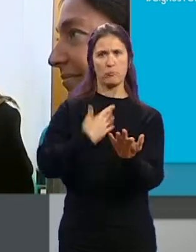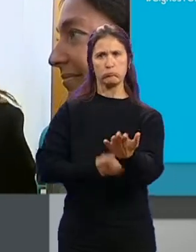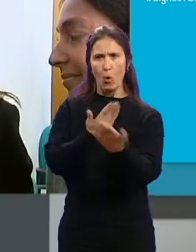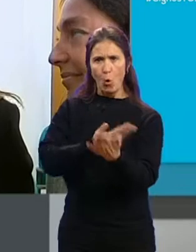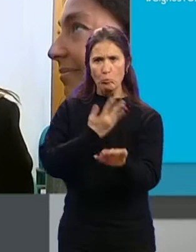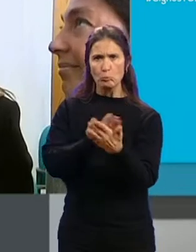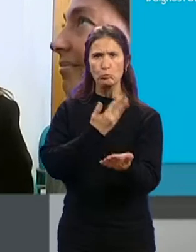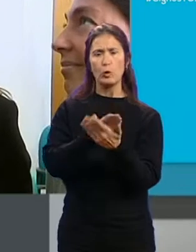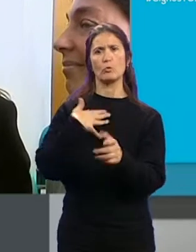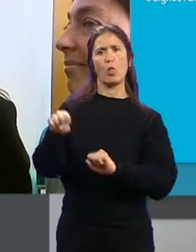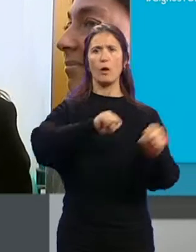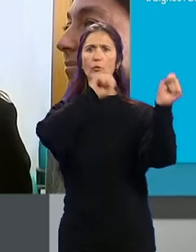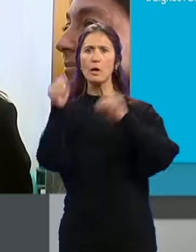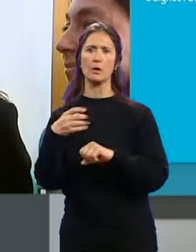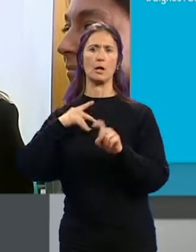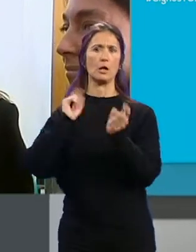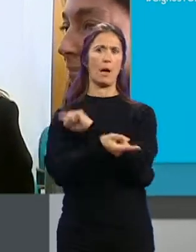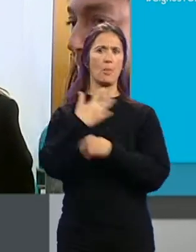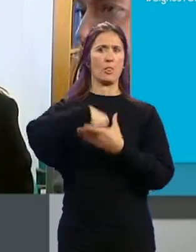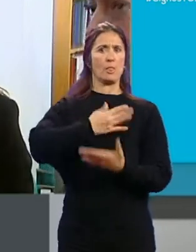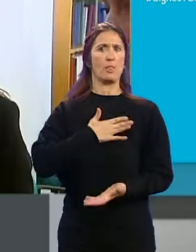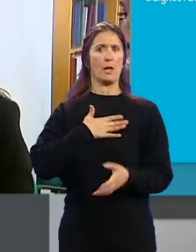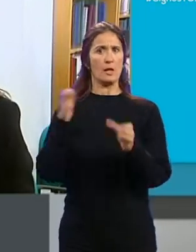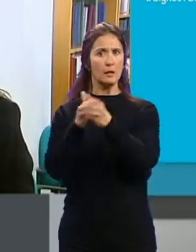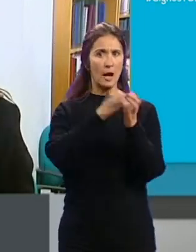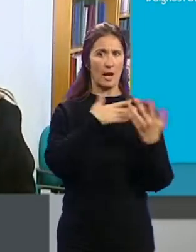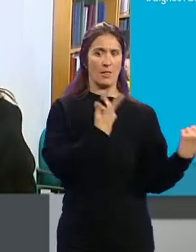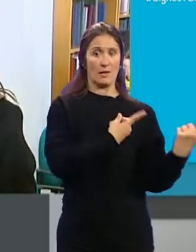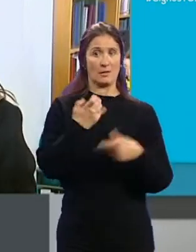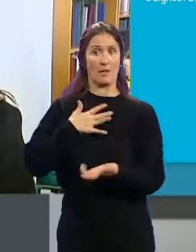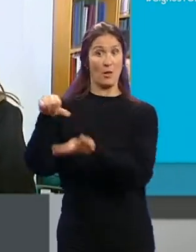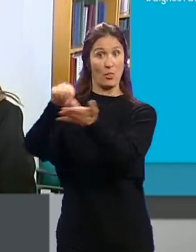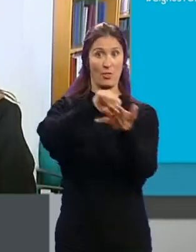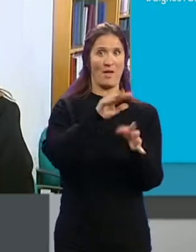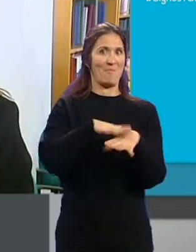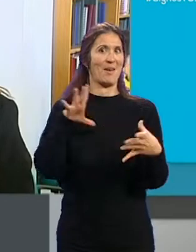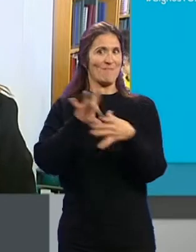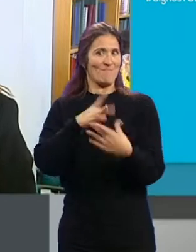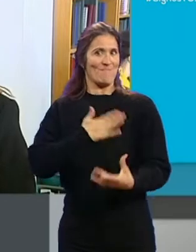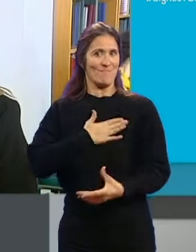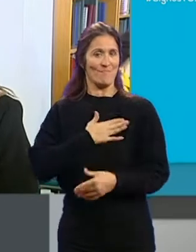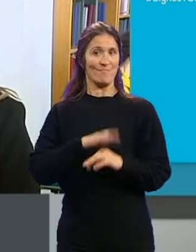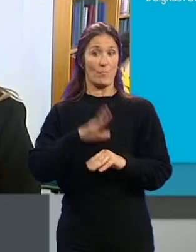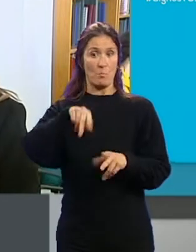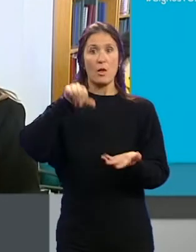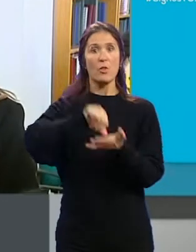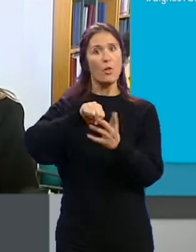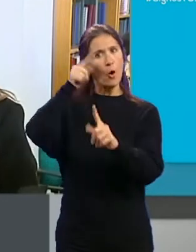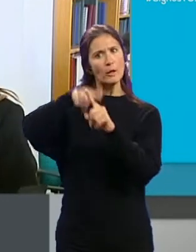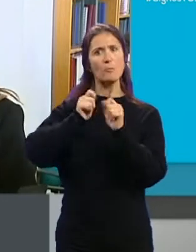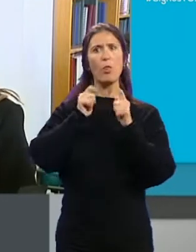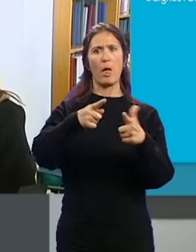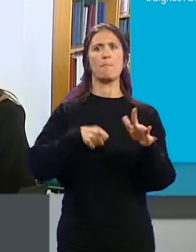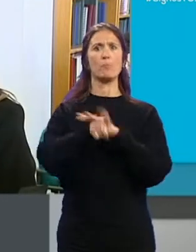defendido los cambios... ...que necesita Granada... ...que necesita nuestra ciudad... ...para ponerse en el lugar que le corresponde... ...el de una ciudad próspera y